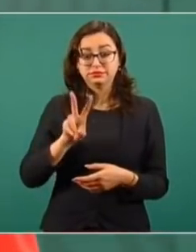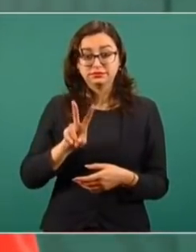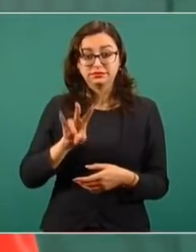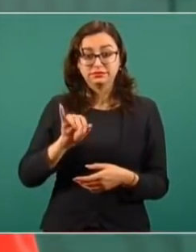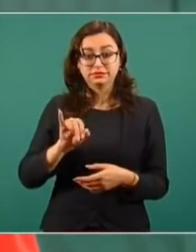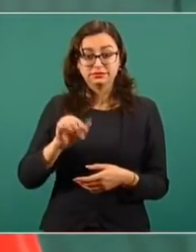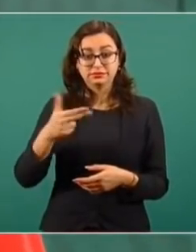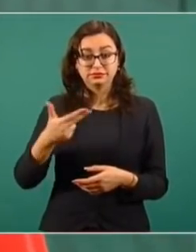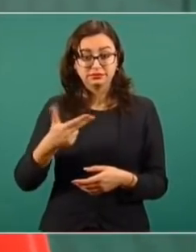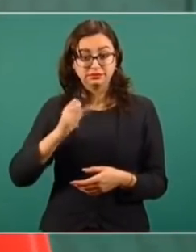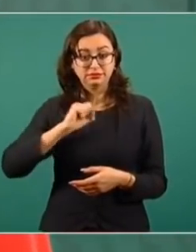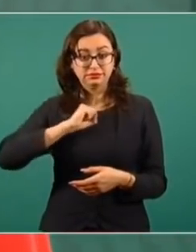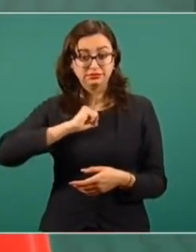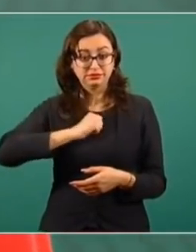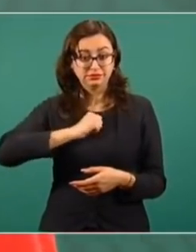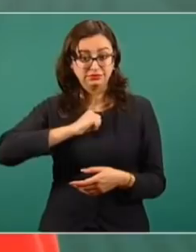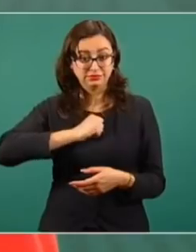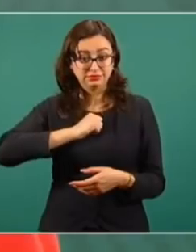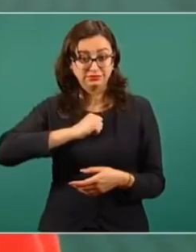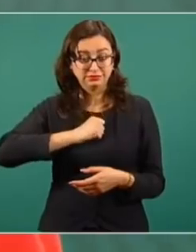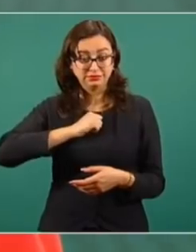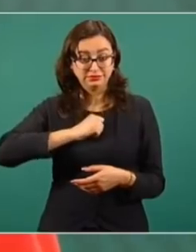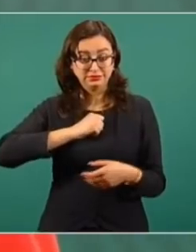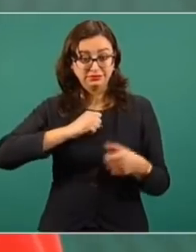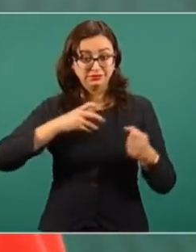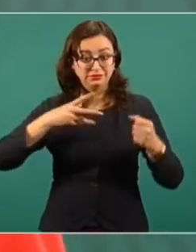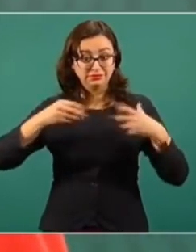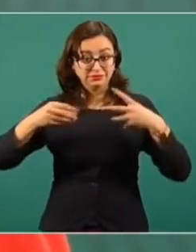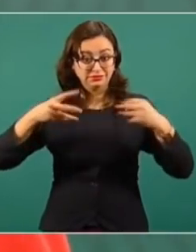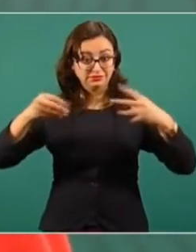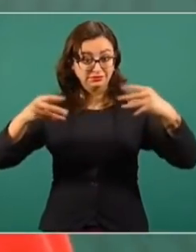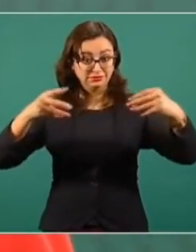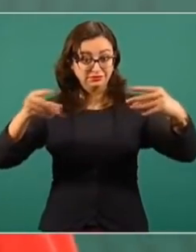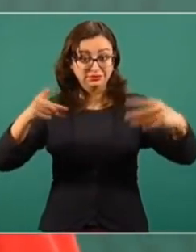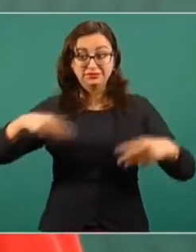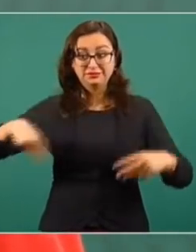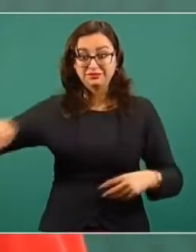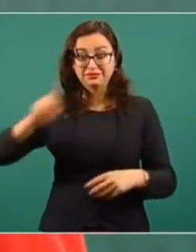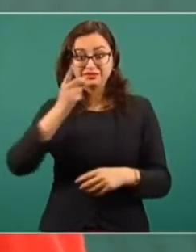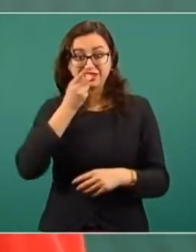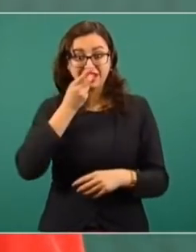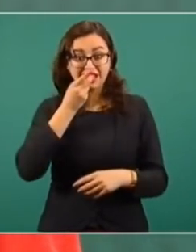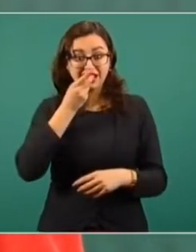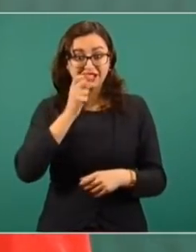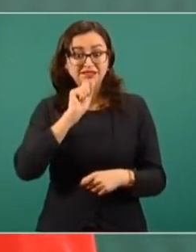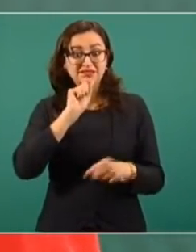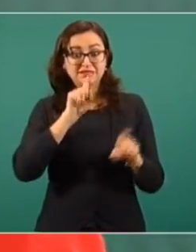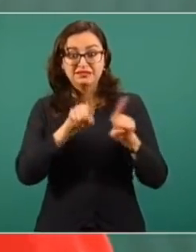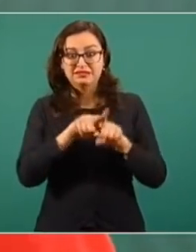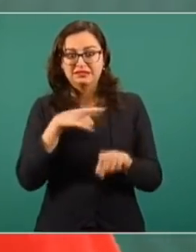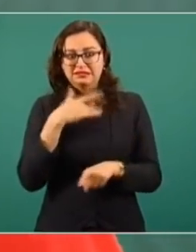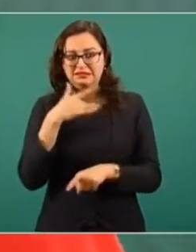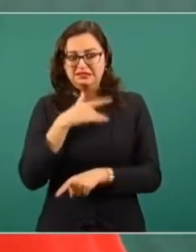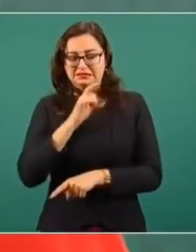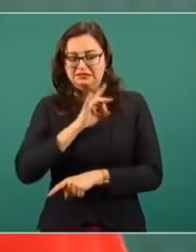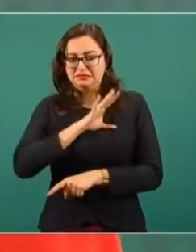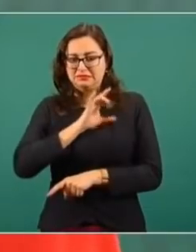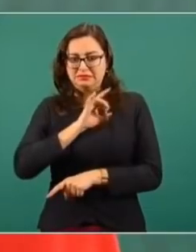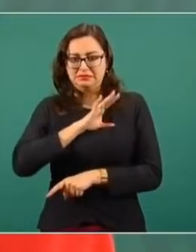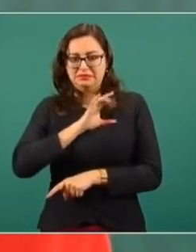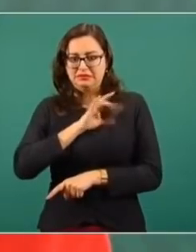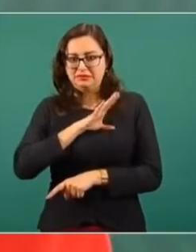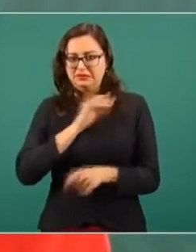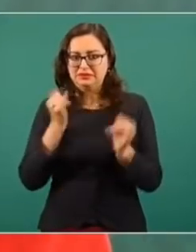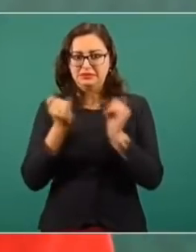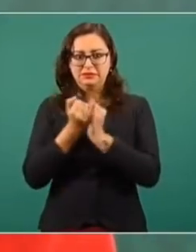VIH-SIDA, también tenían este gran riesgo los dentistas que también se manifestaron porque ellos